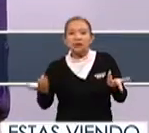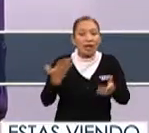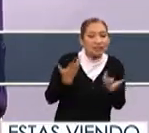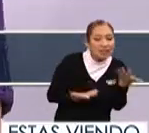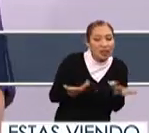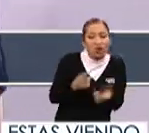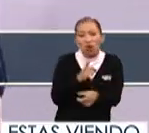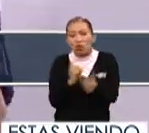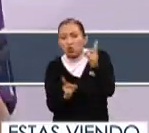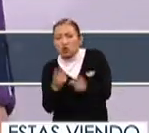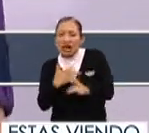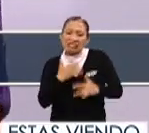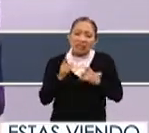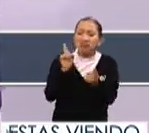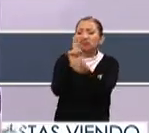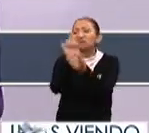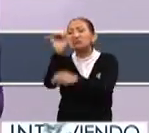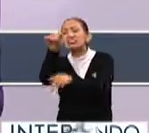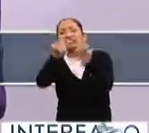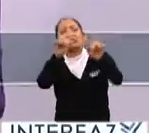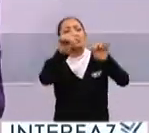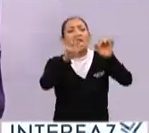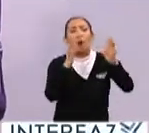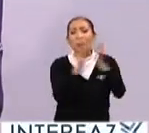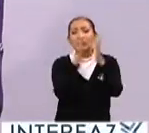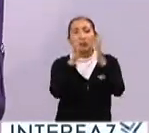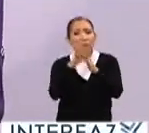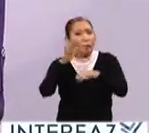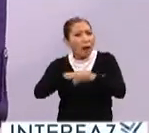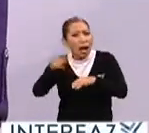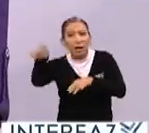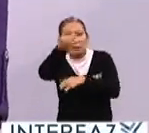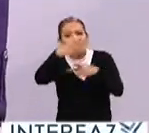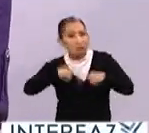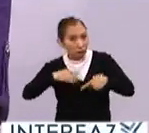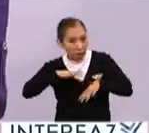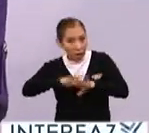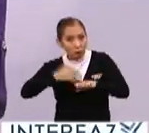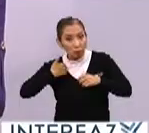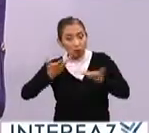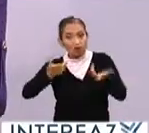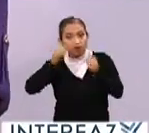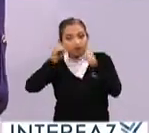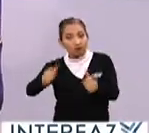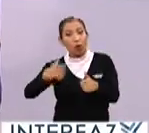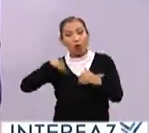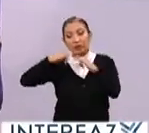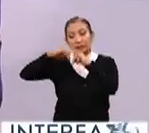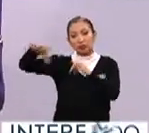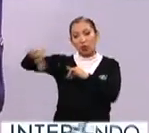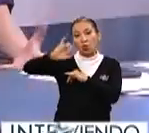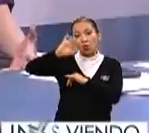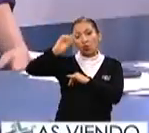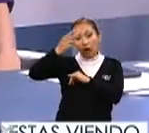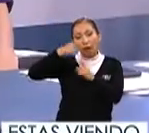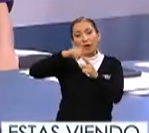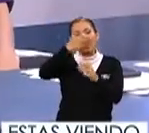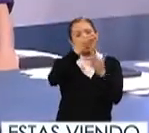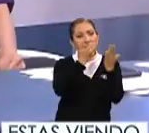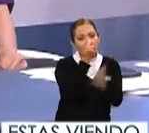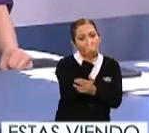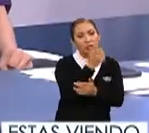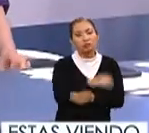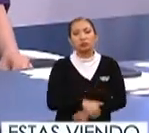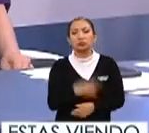resolviendo dudas? ¿Qué tanto pudieron generar esta participación más ciudadana, digamos? Y por supuesto, desde instituciones como la UNAM, con los estudiantes.